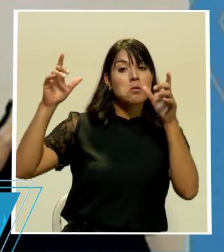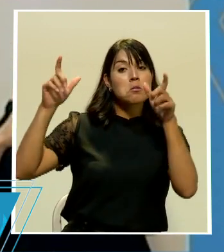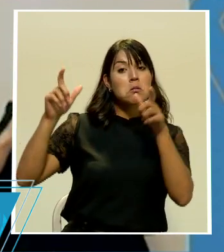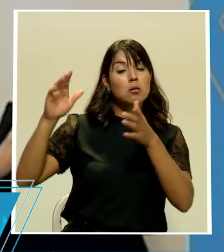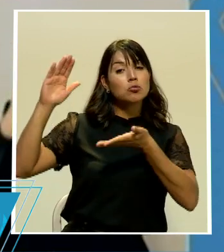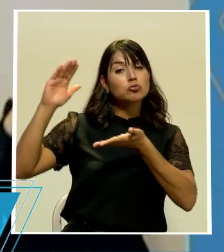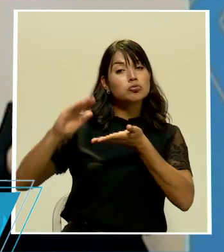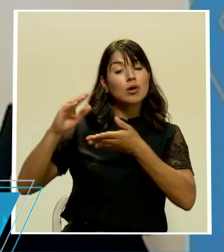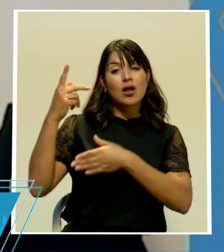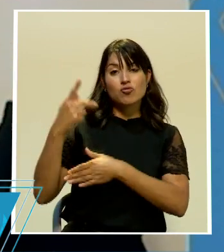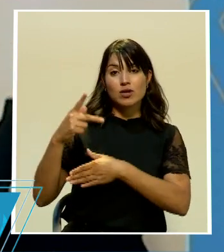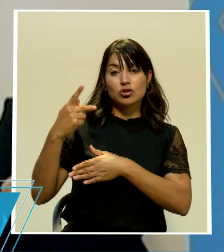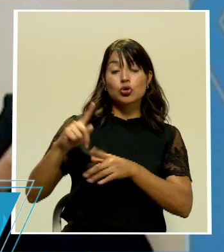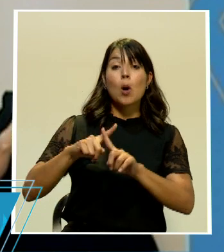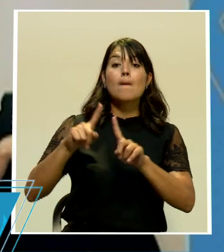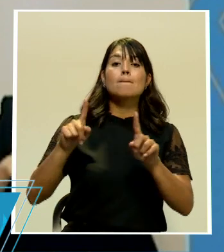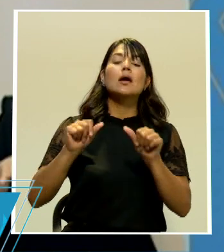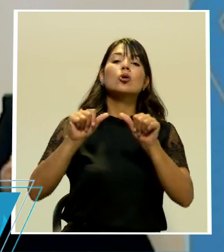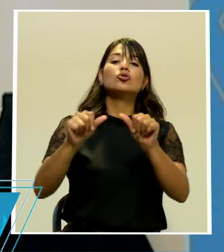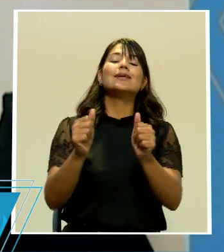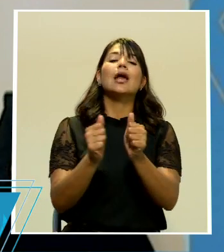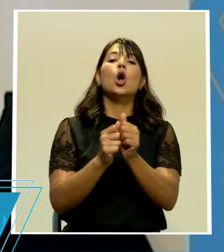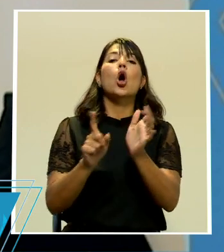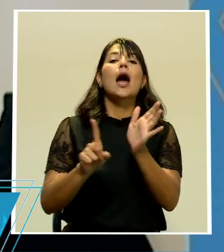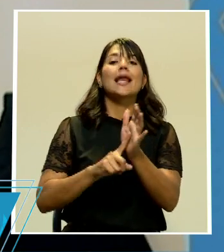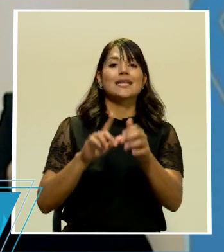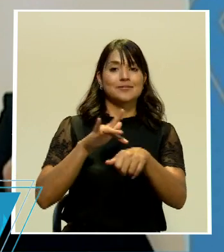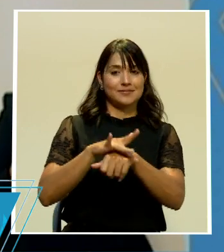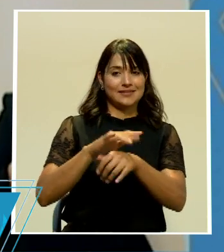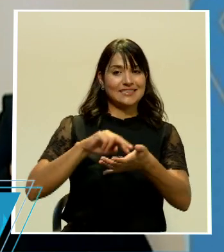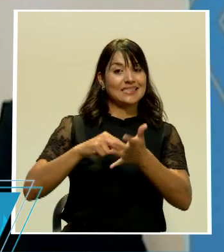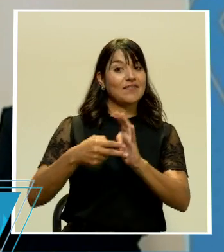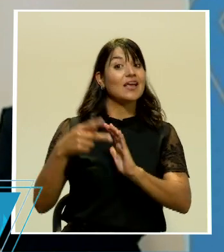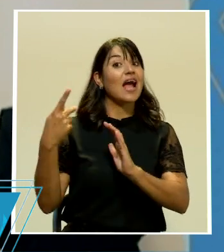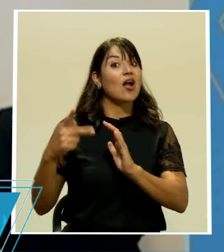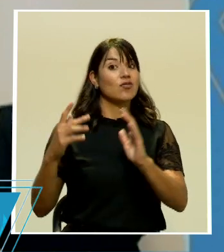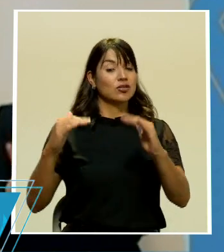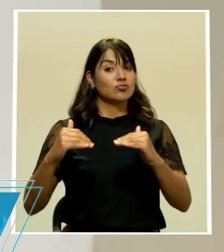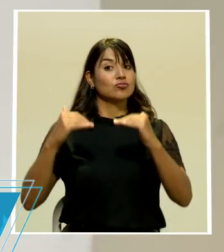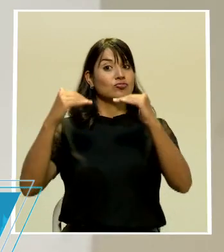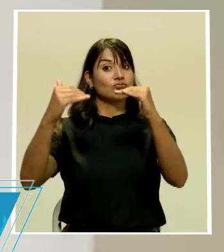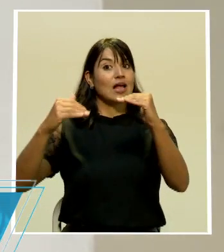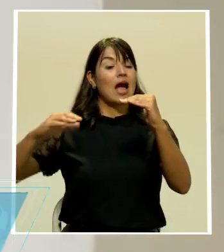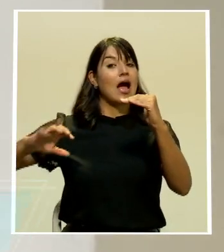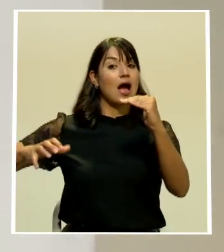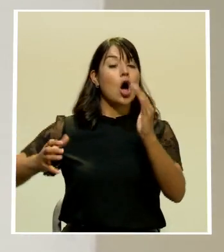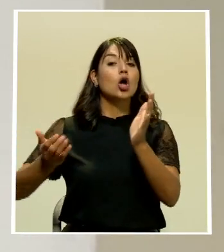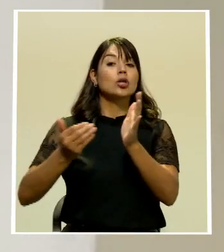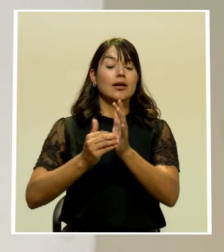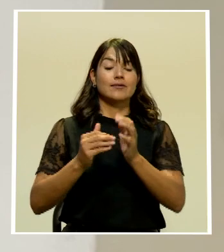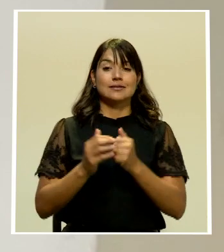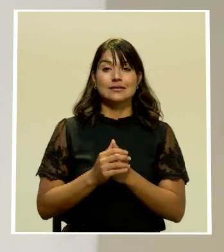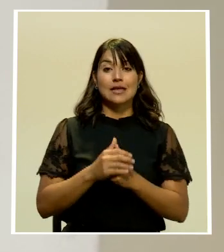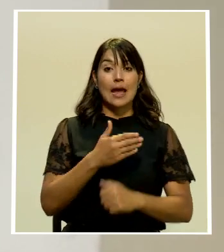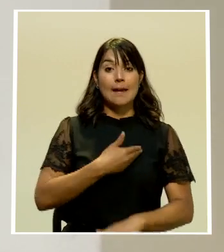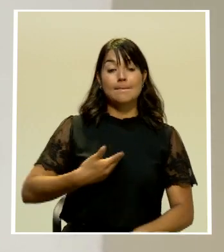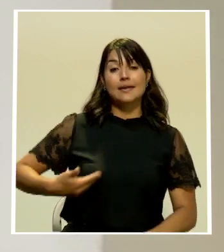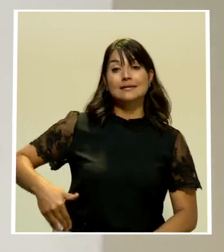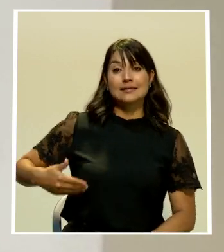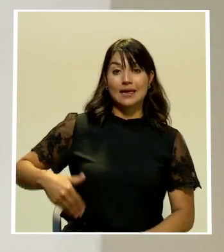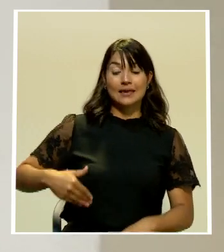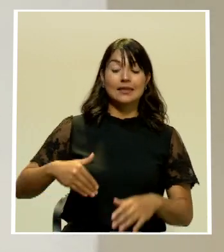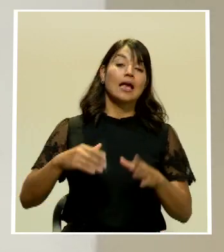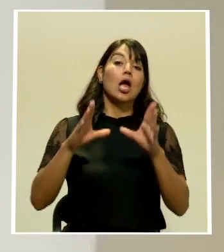pero mantiene esa condición de alerta temprana por vigilancia sindrómica por su parte el presidente de la entidad